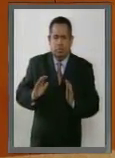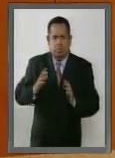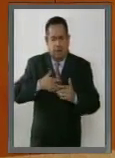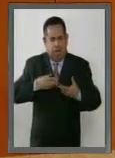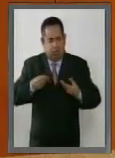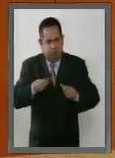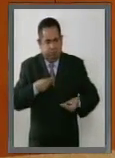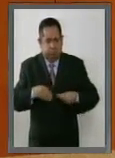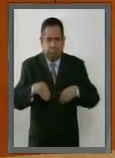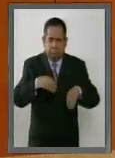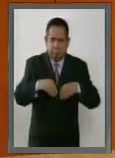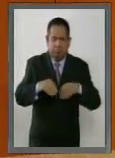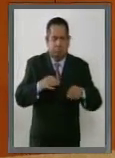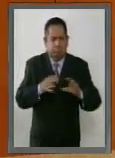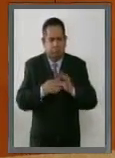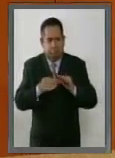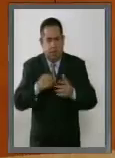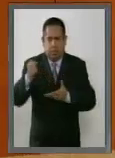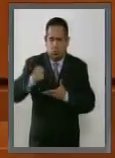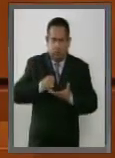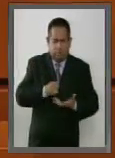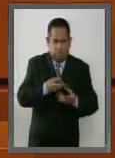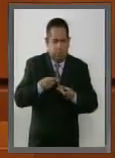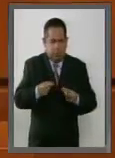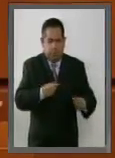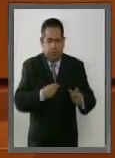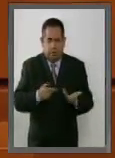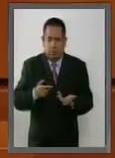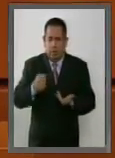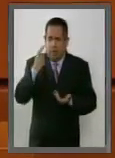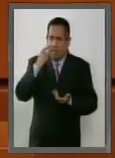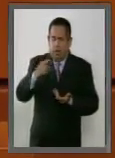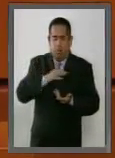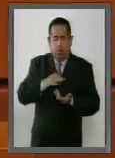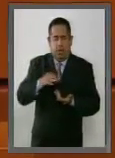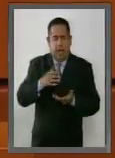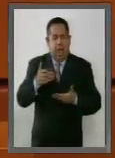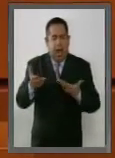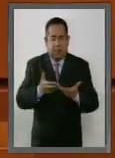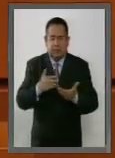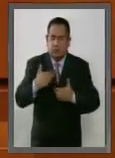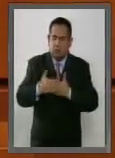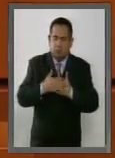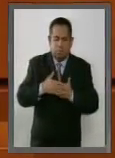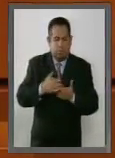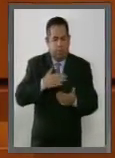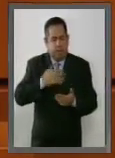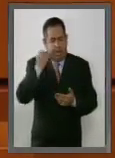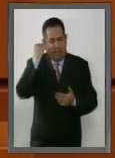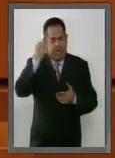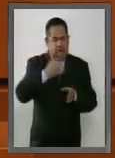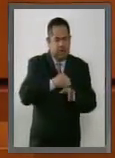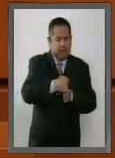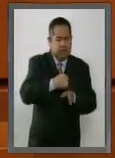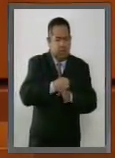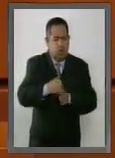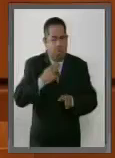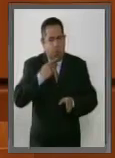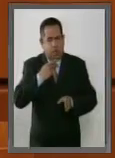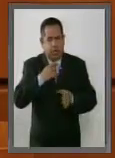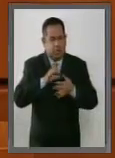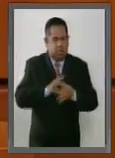con flexibilidad y libertad su presupuesto y para crear también sus propias líneas de política